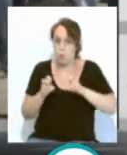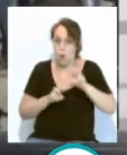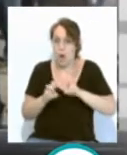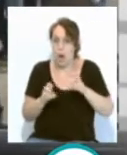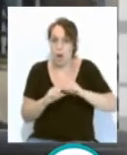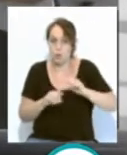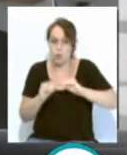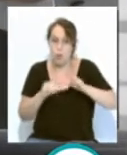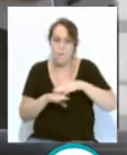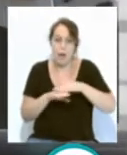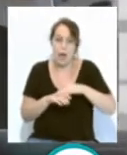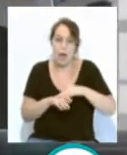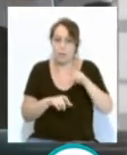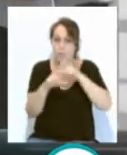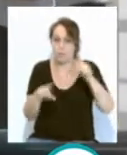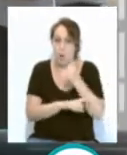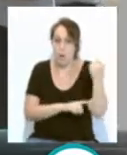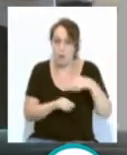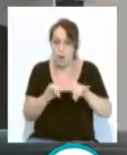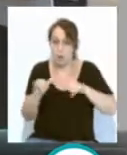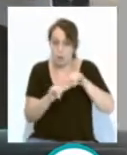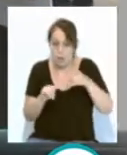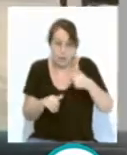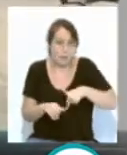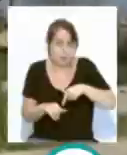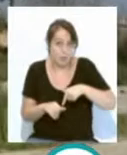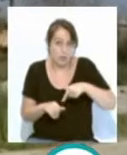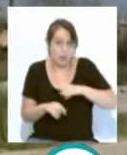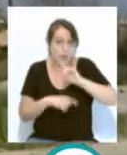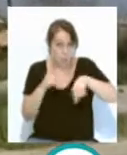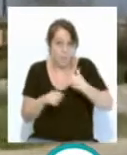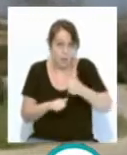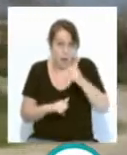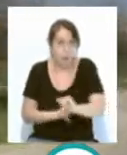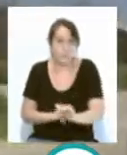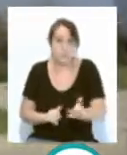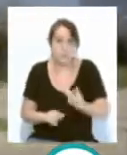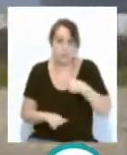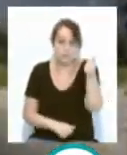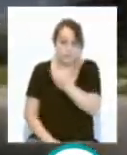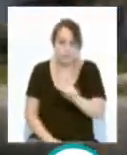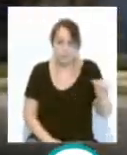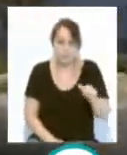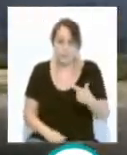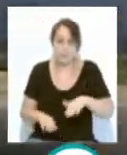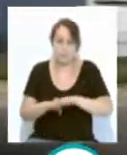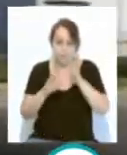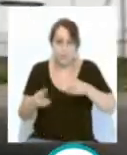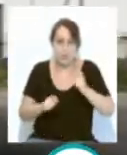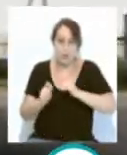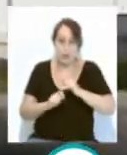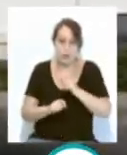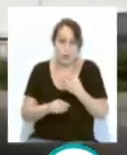de aeronáutica porque detrás de estas vienen más desgraciadamente. La próxima semana quedará conformada la mesa de